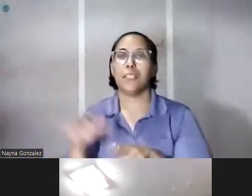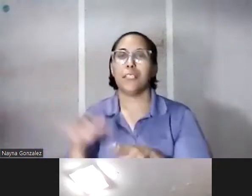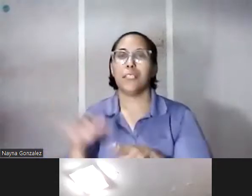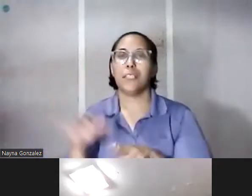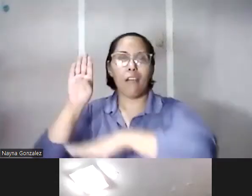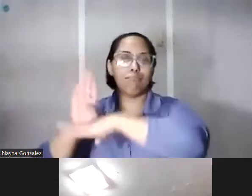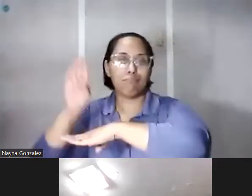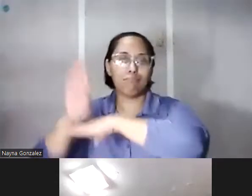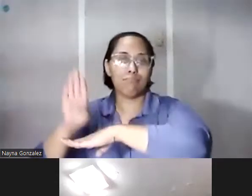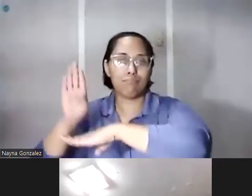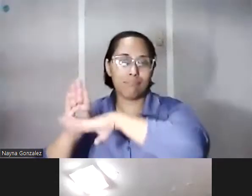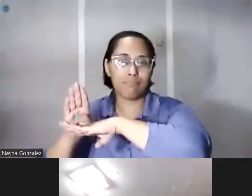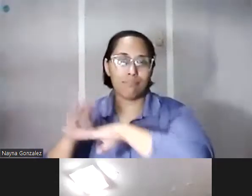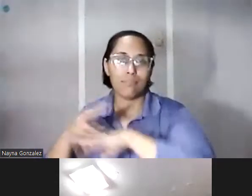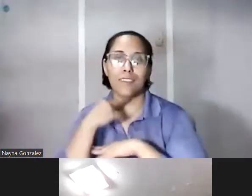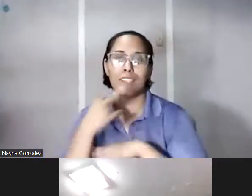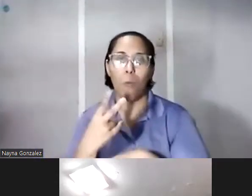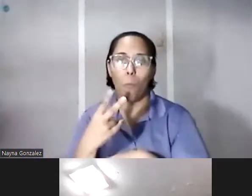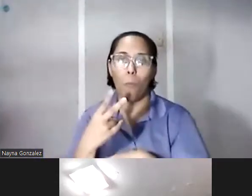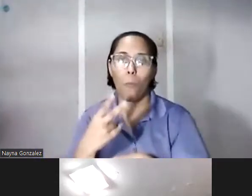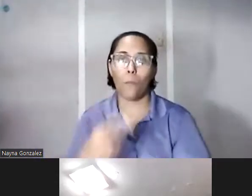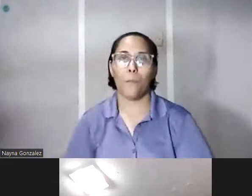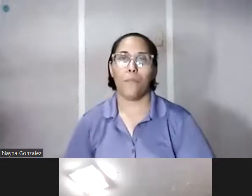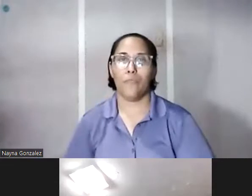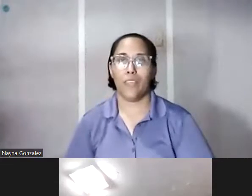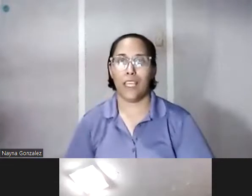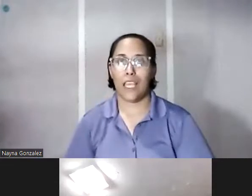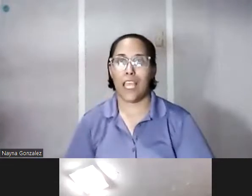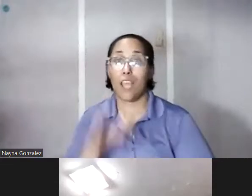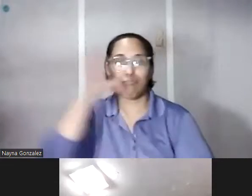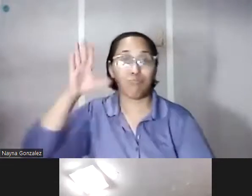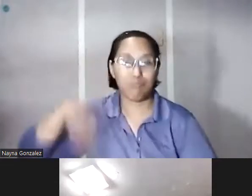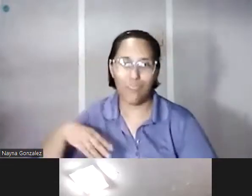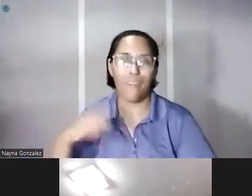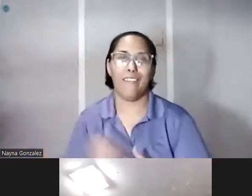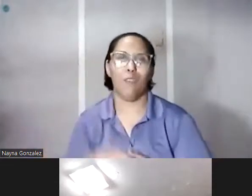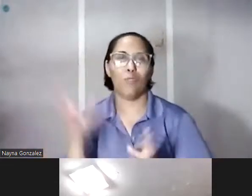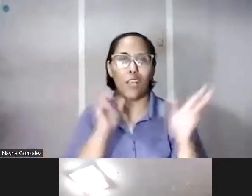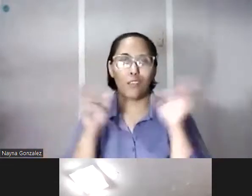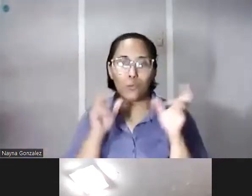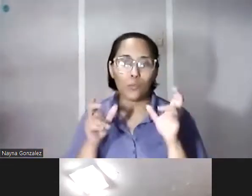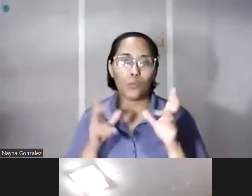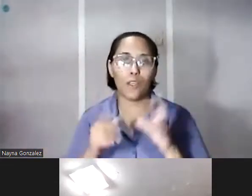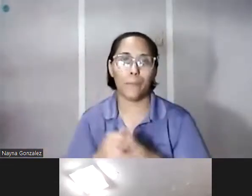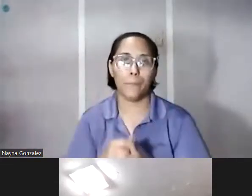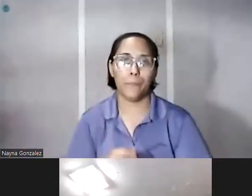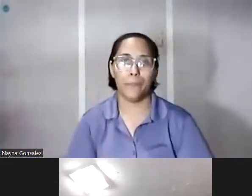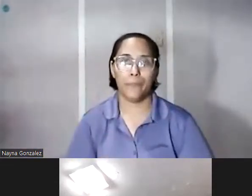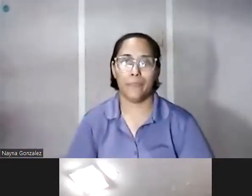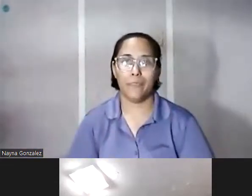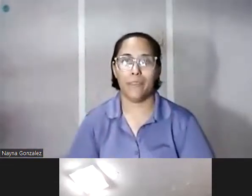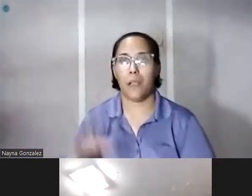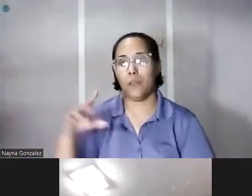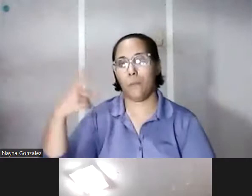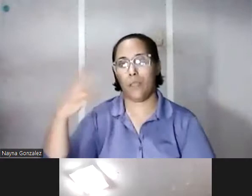que tan popular era y que todavía es miren ustedes escuchan por ejemplo yo como hice mi doctorado en